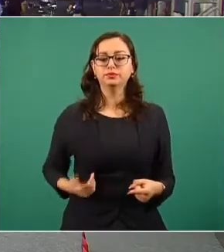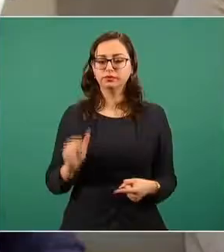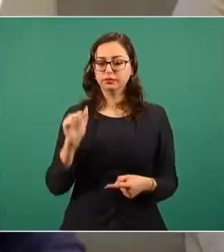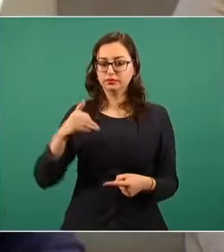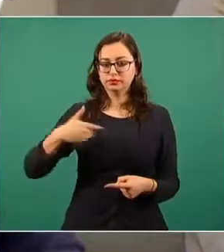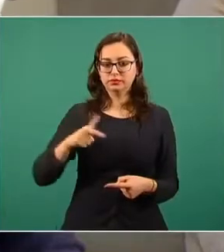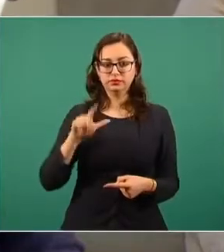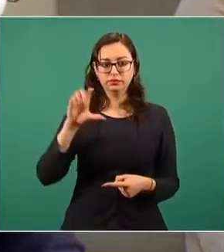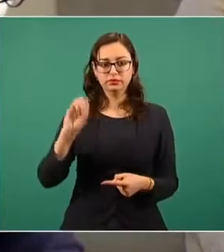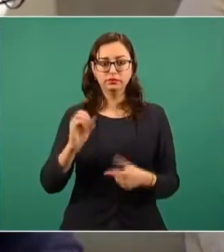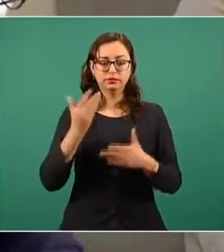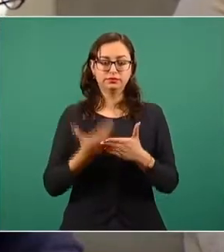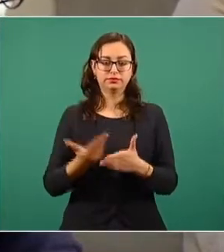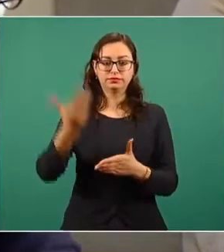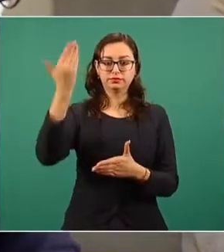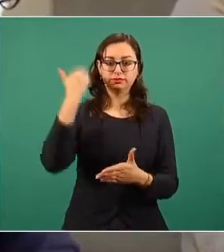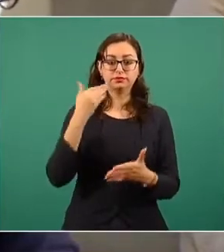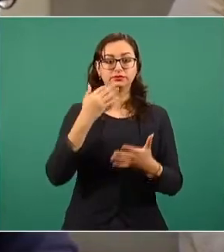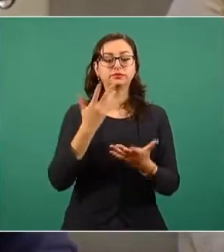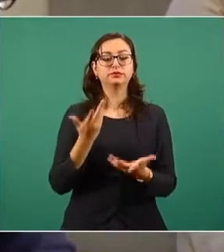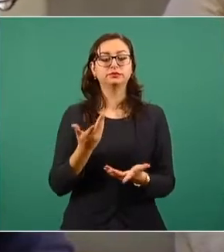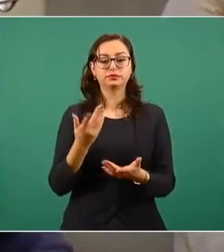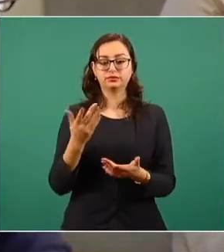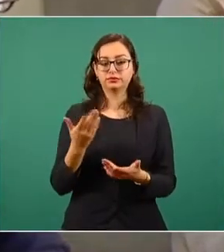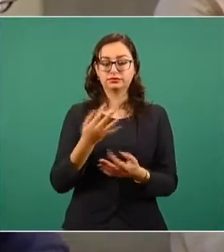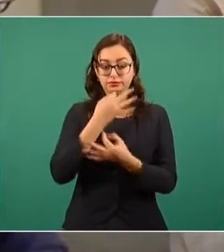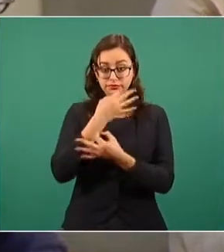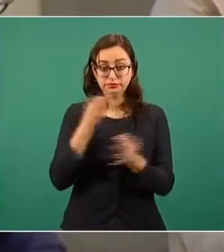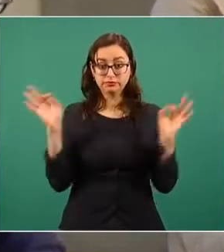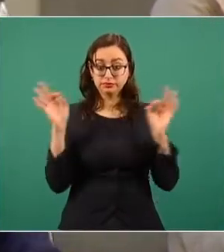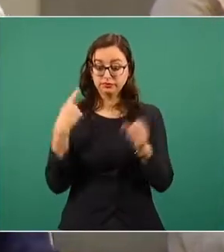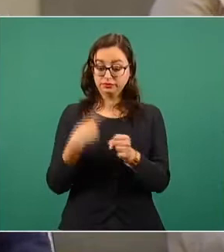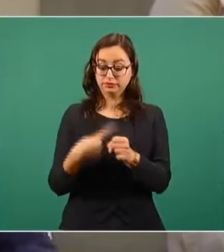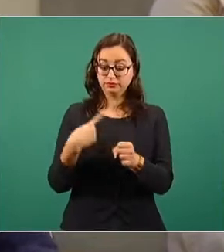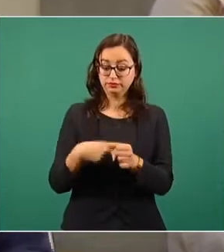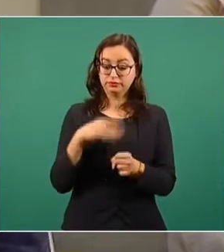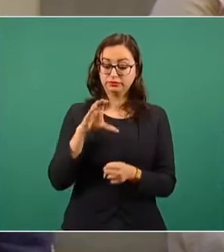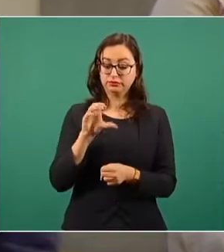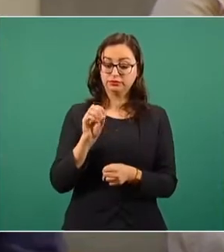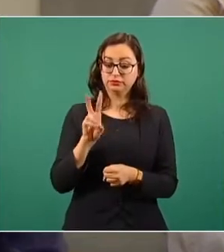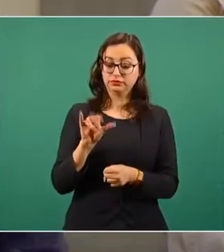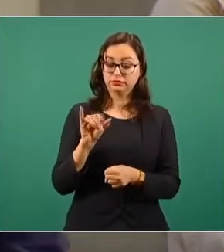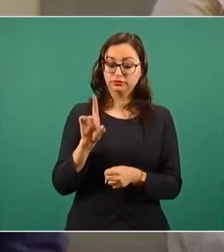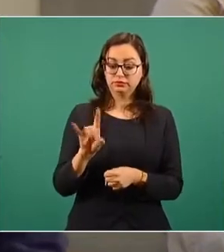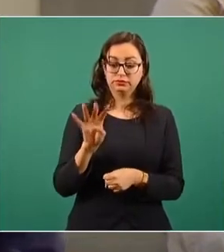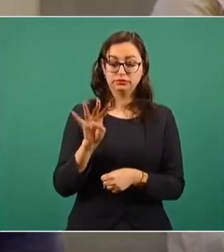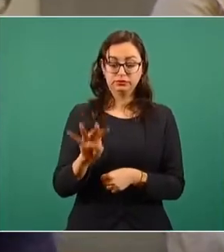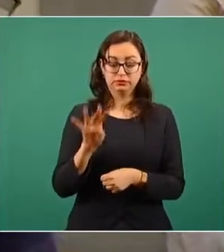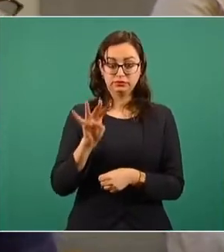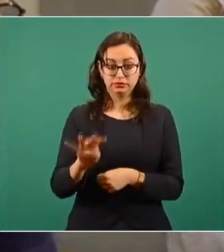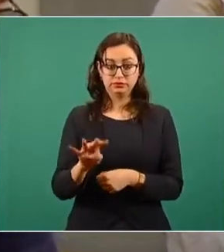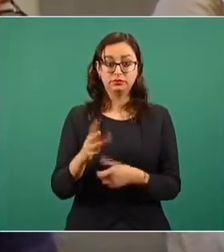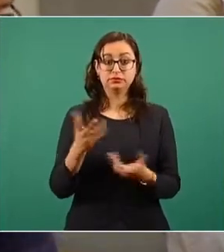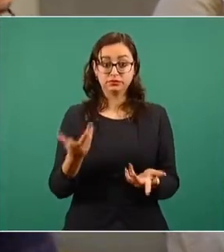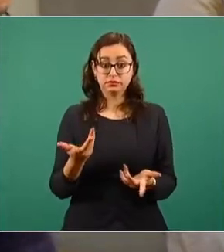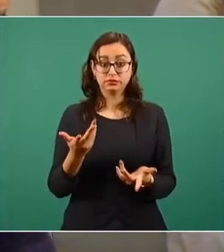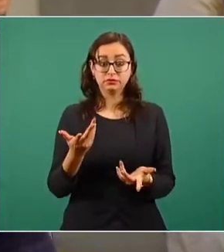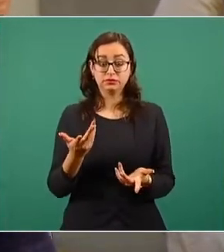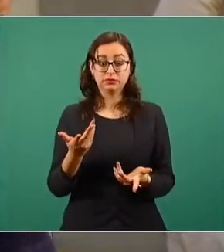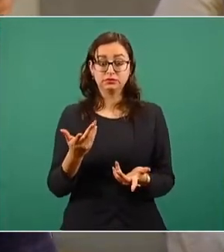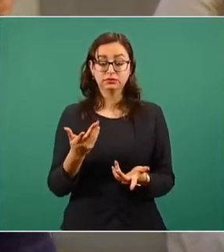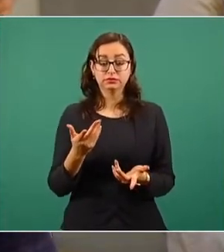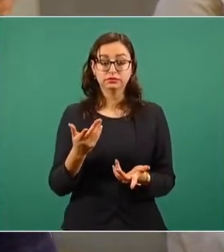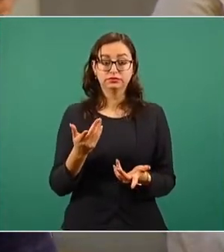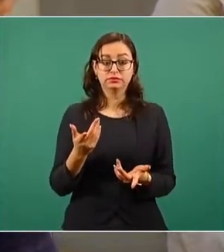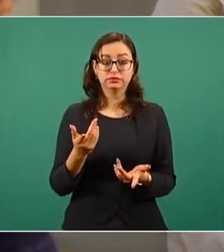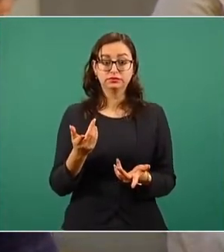anunció que ha dado positivo al COVID-19, también se han comentado que el